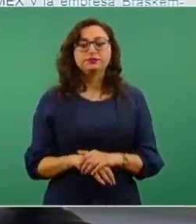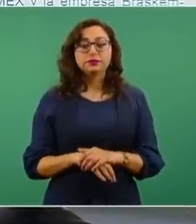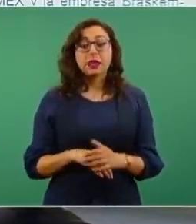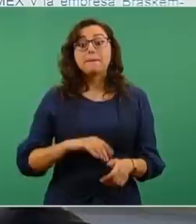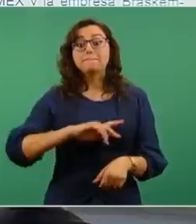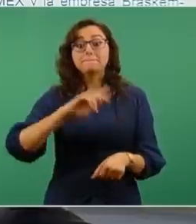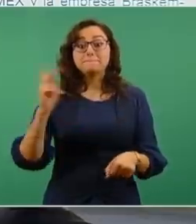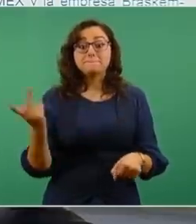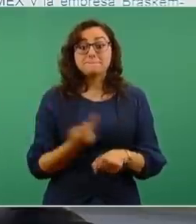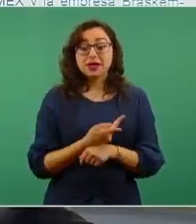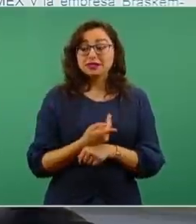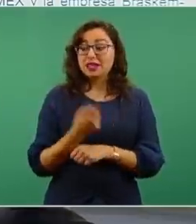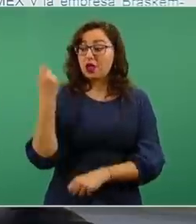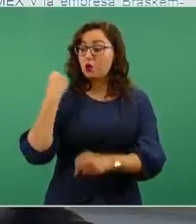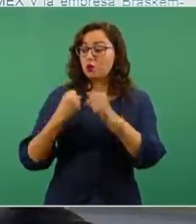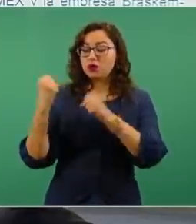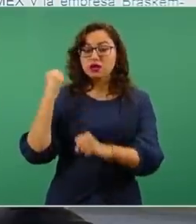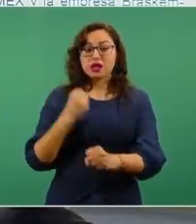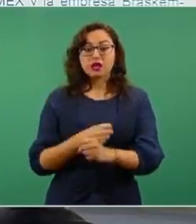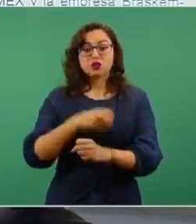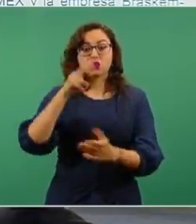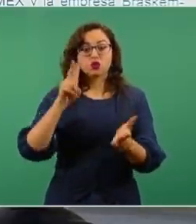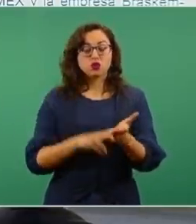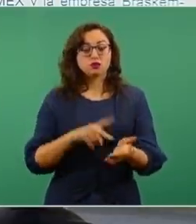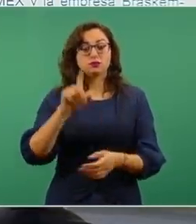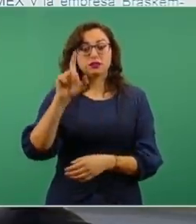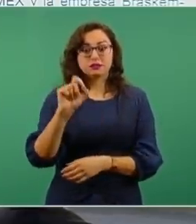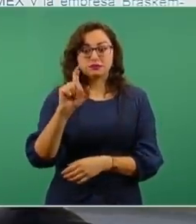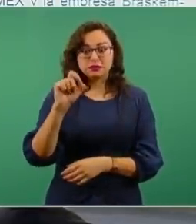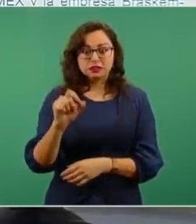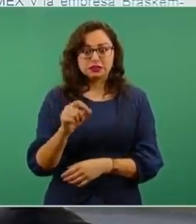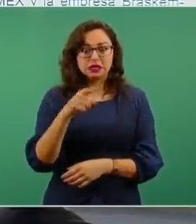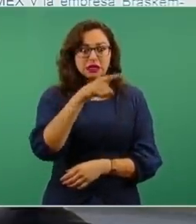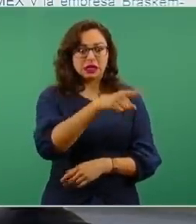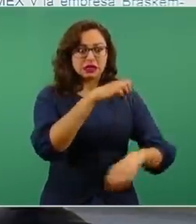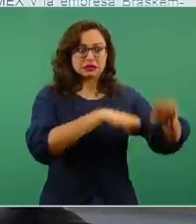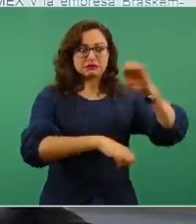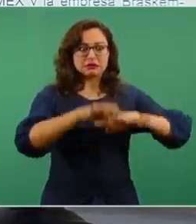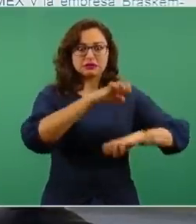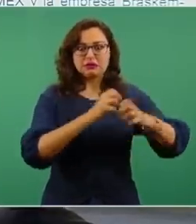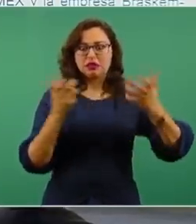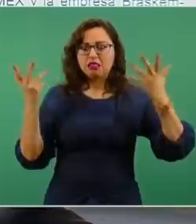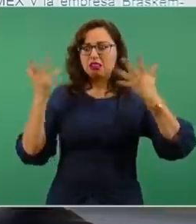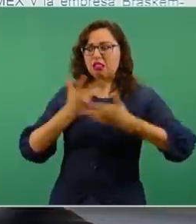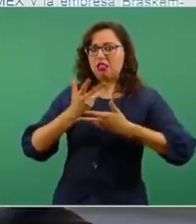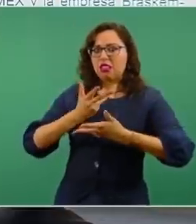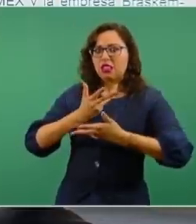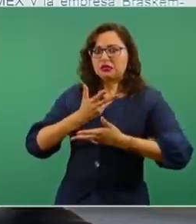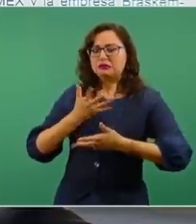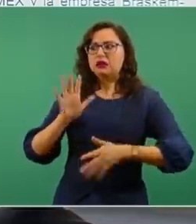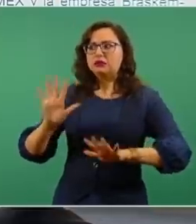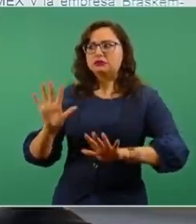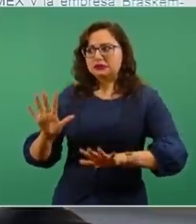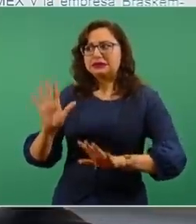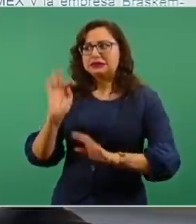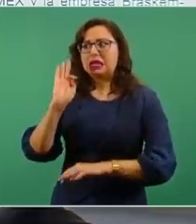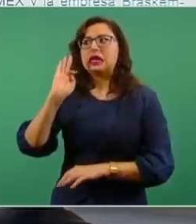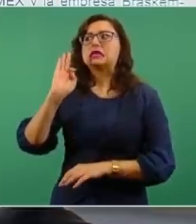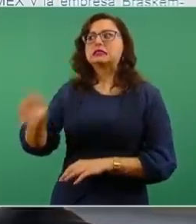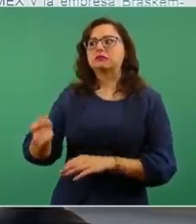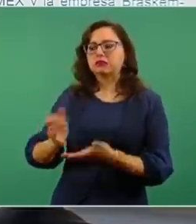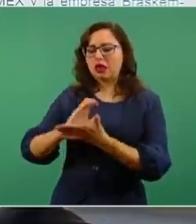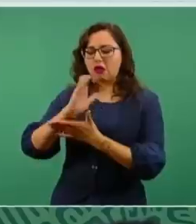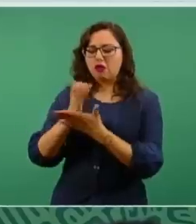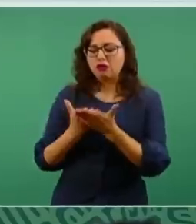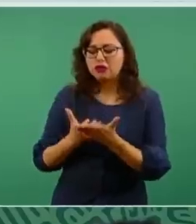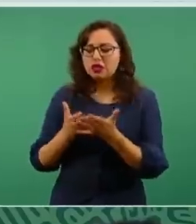partir de diciembre del año pasado se establecieran ya mesas de trabajo para modificar el contrato entre